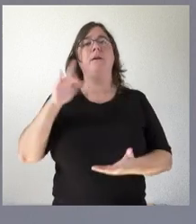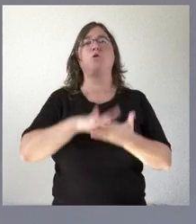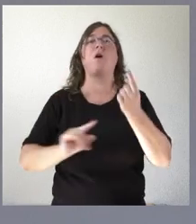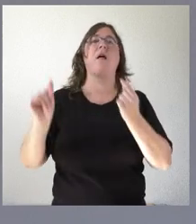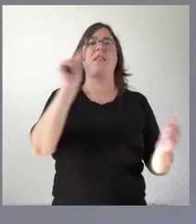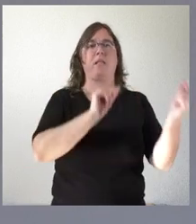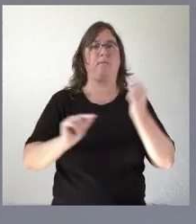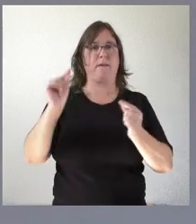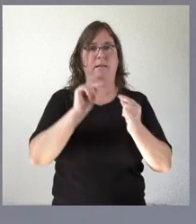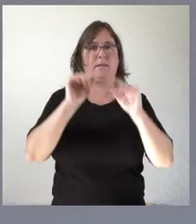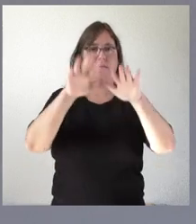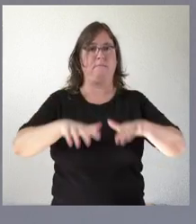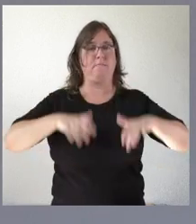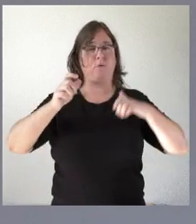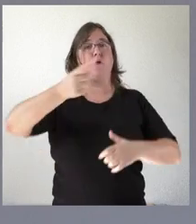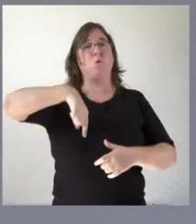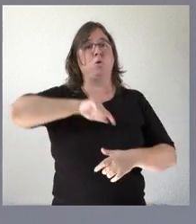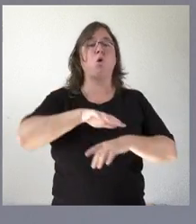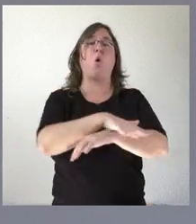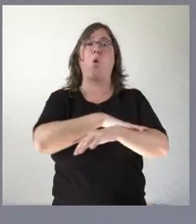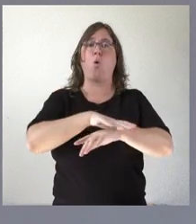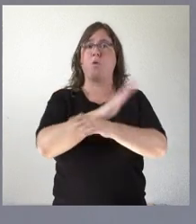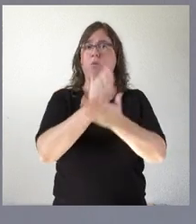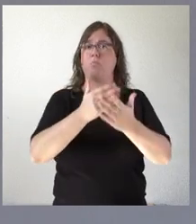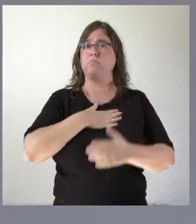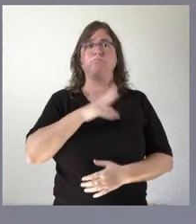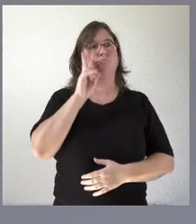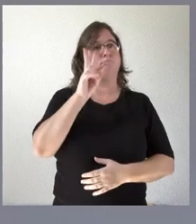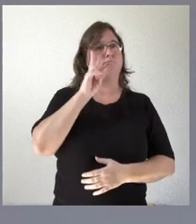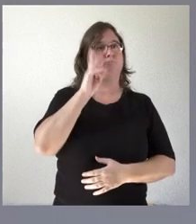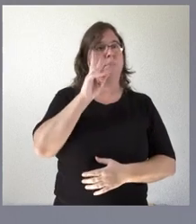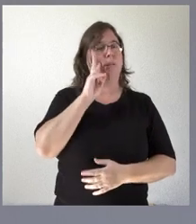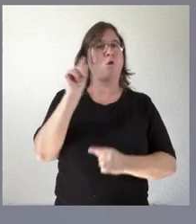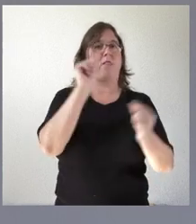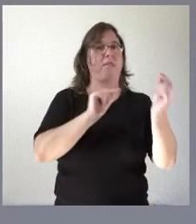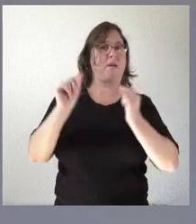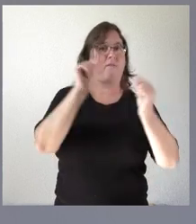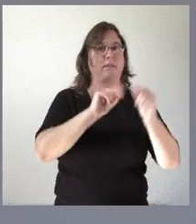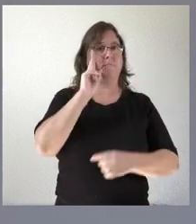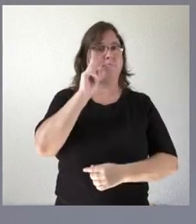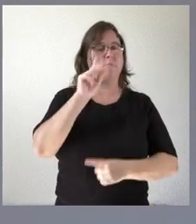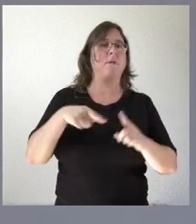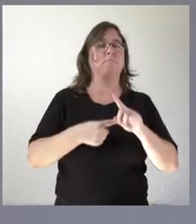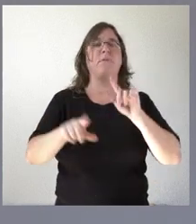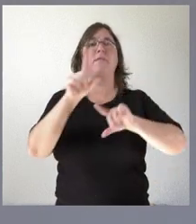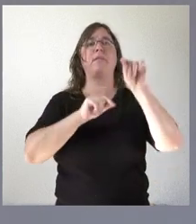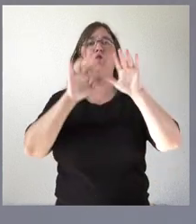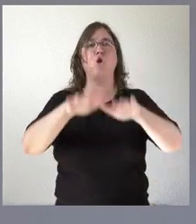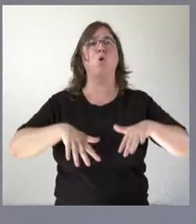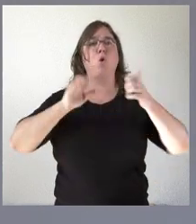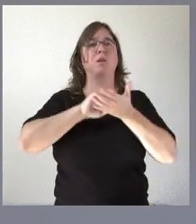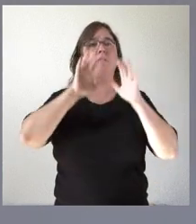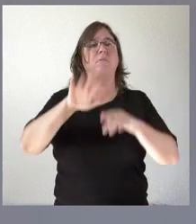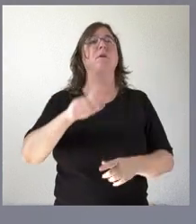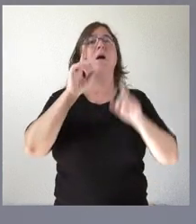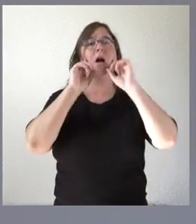parlamentario y nosotros como gobierno autonómico estamos siempre atentos a los debates parlamentarios y a las decisiones de las cortes de Castilla y León y en este